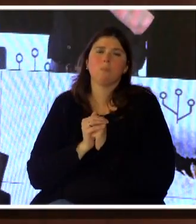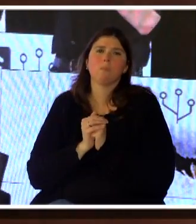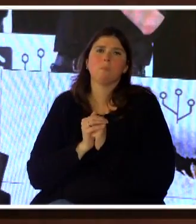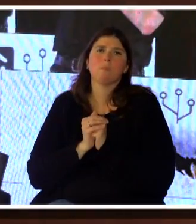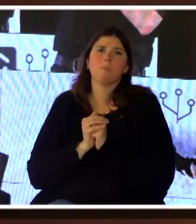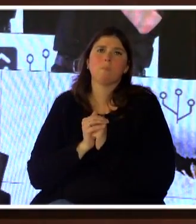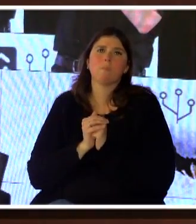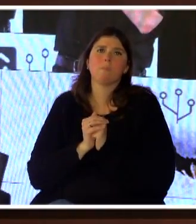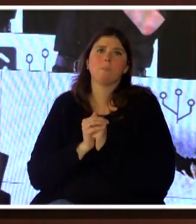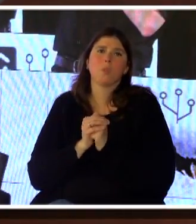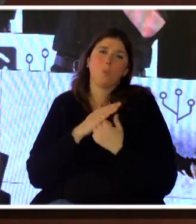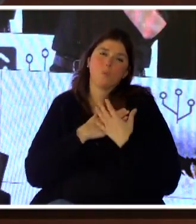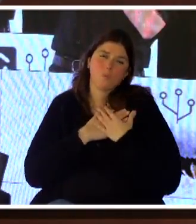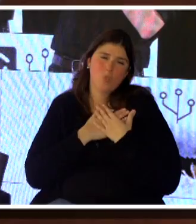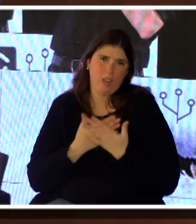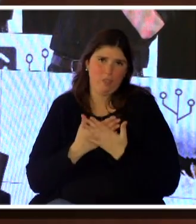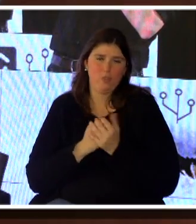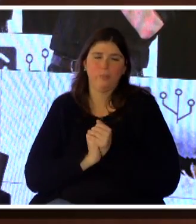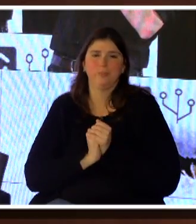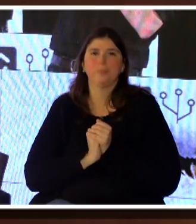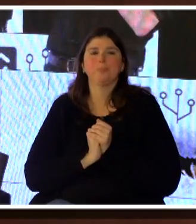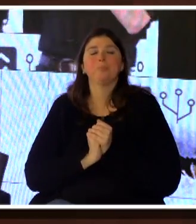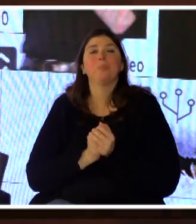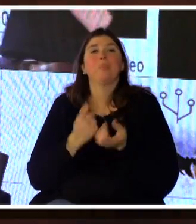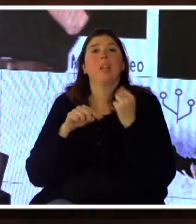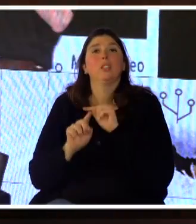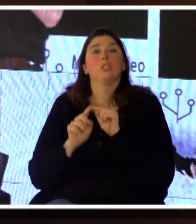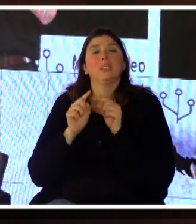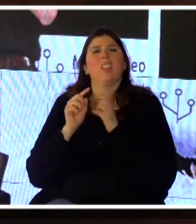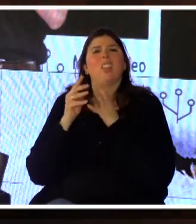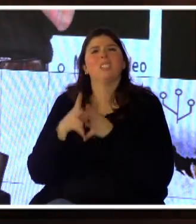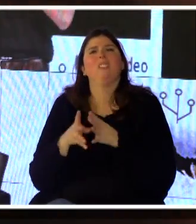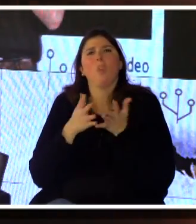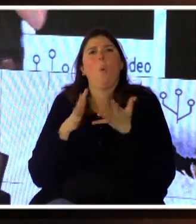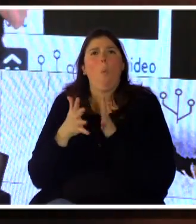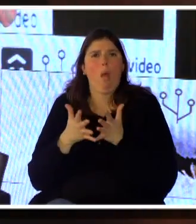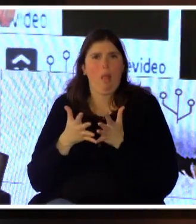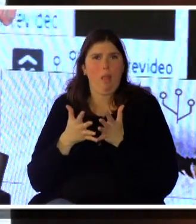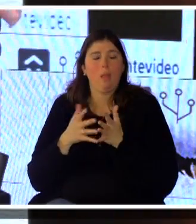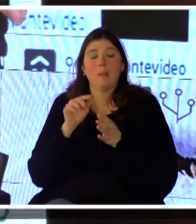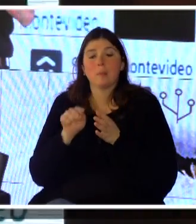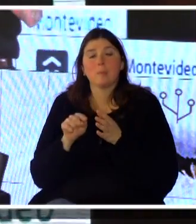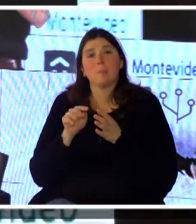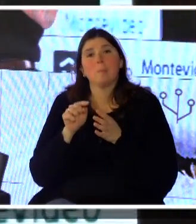con mucho cariño también. Entonces, el desafío que está planteado es ir desde aquel lugar donde pasan un montón de cosas,